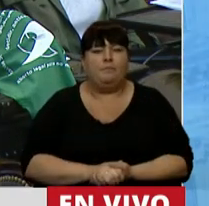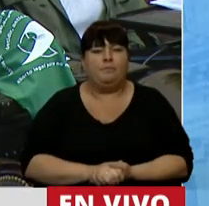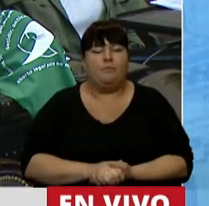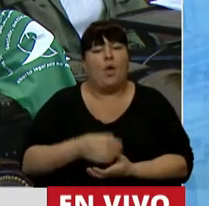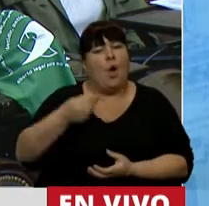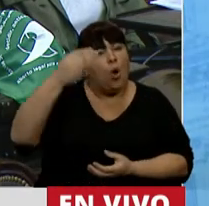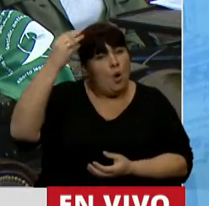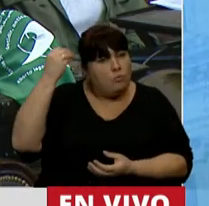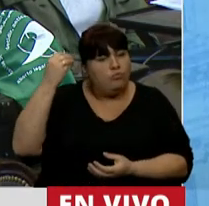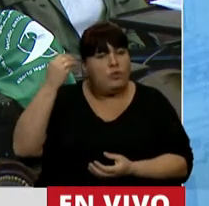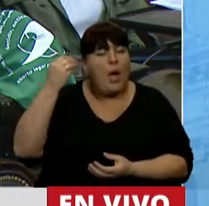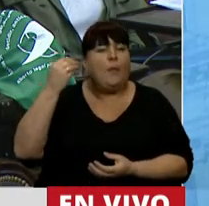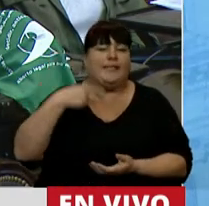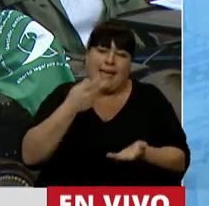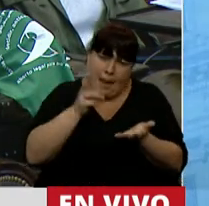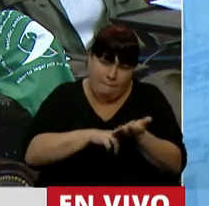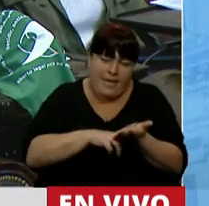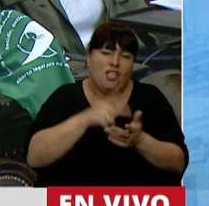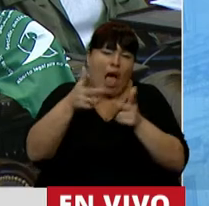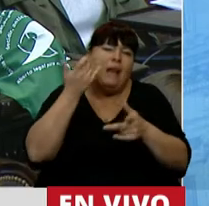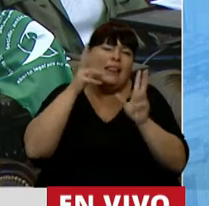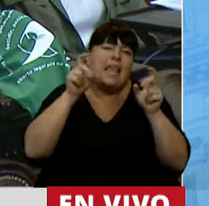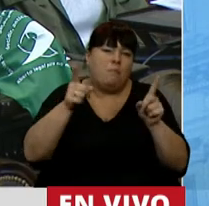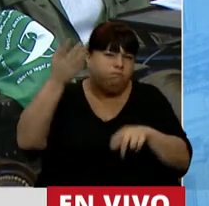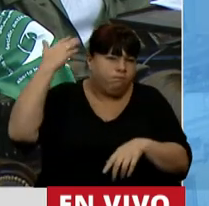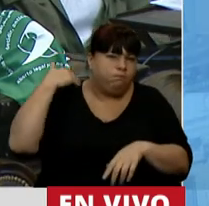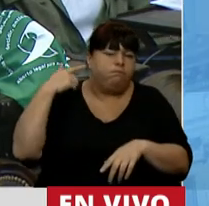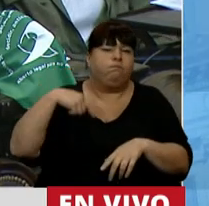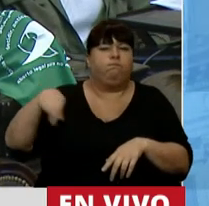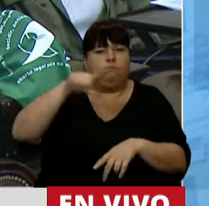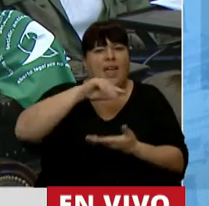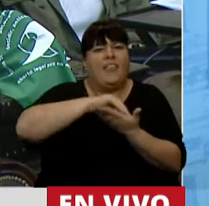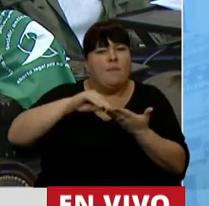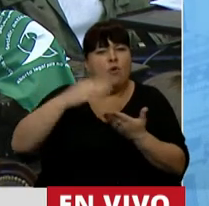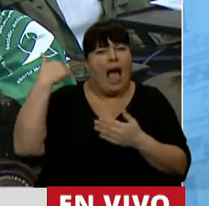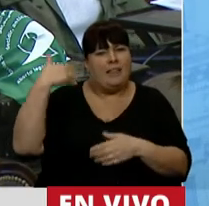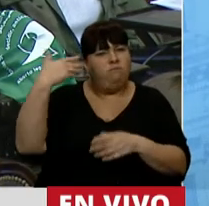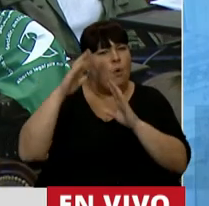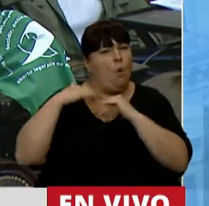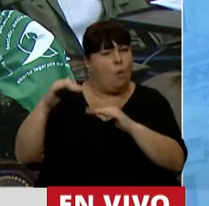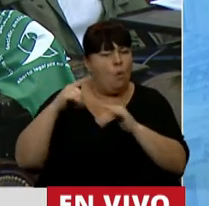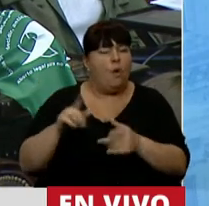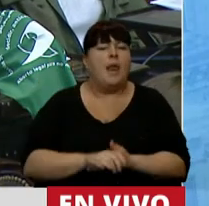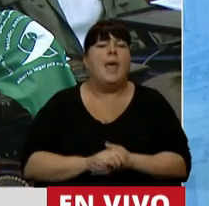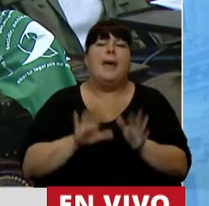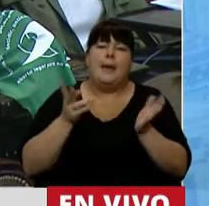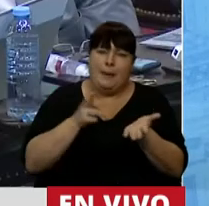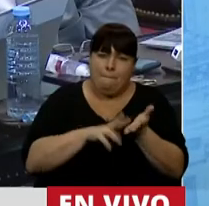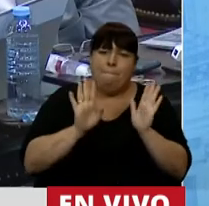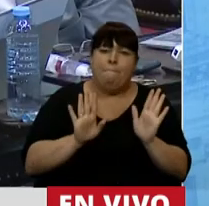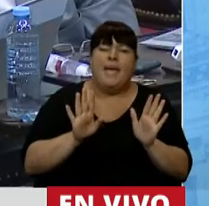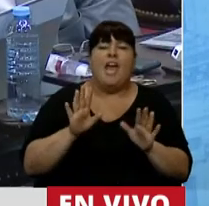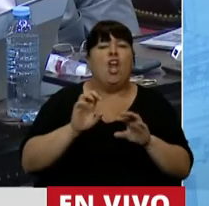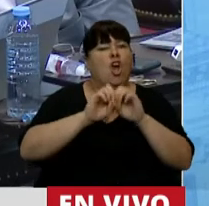Muchas veces, insisto, ya se han referido a este tema algunos diputados propinantes. Pero